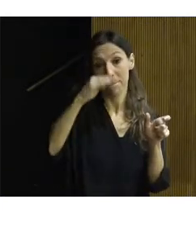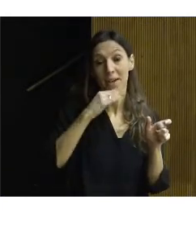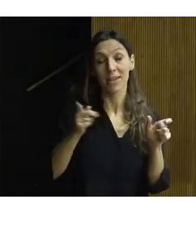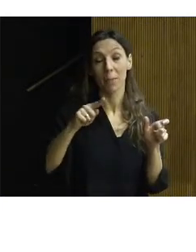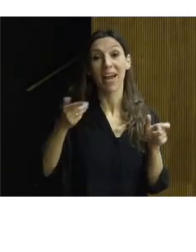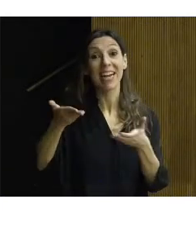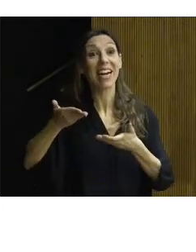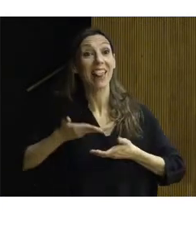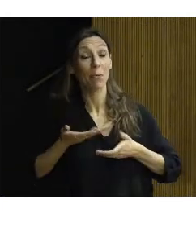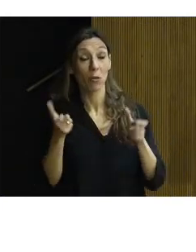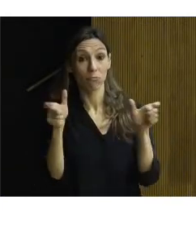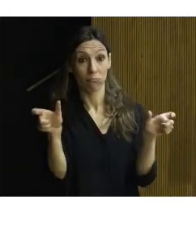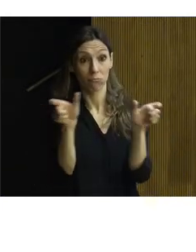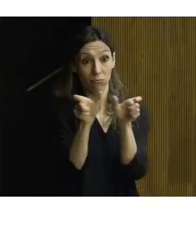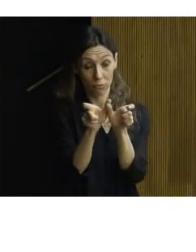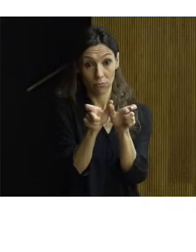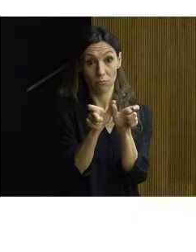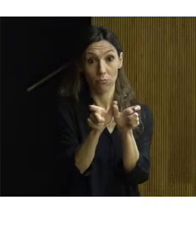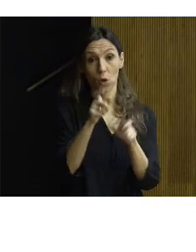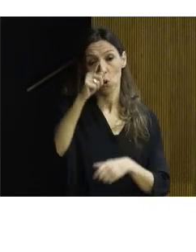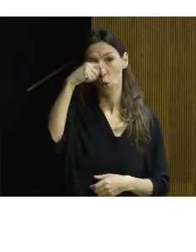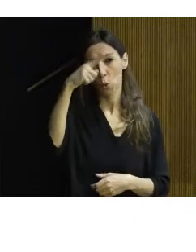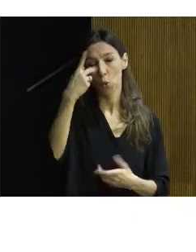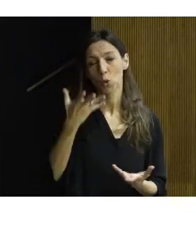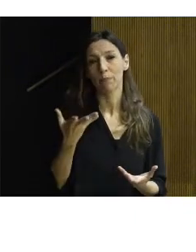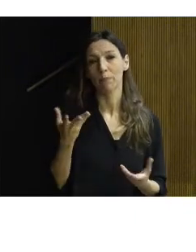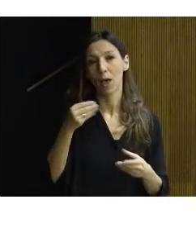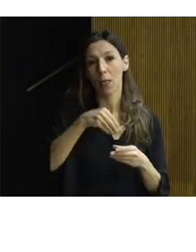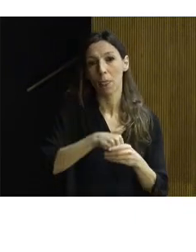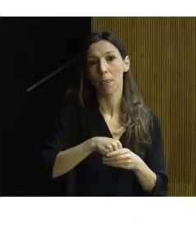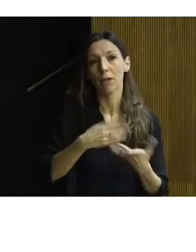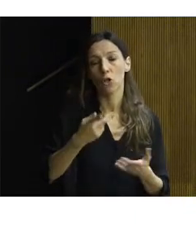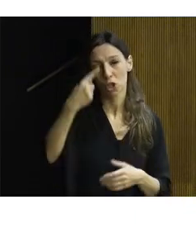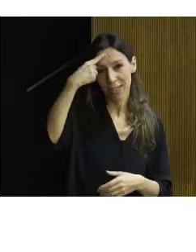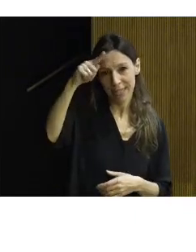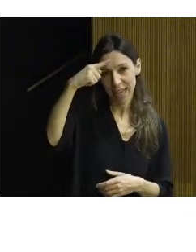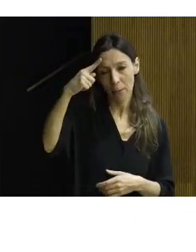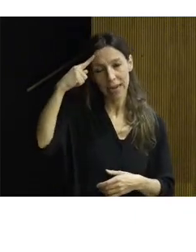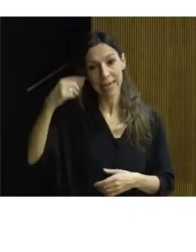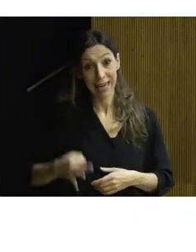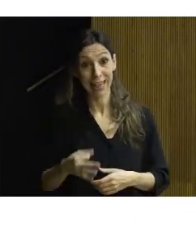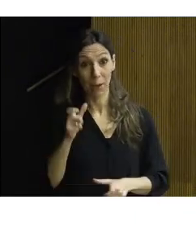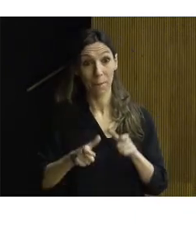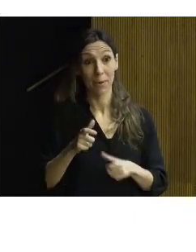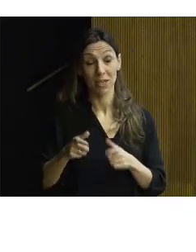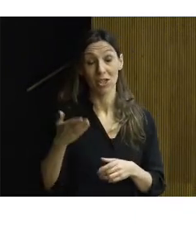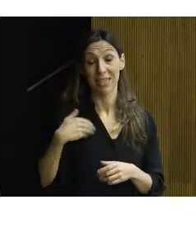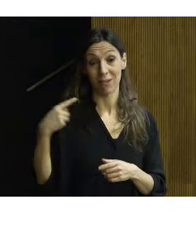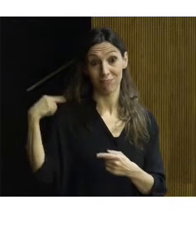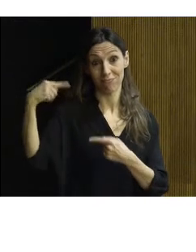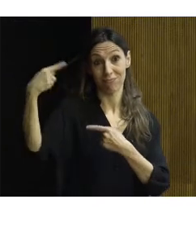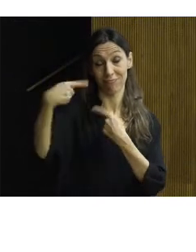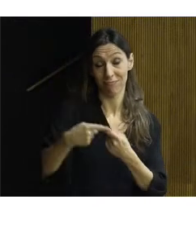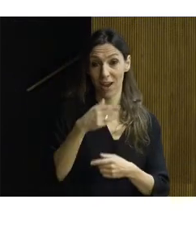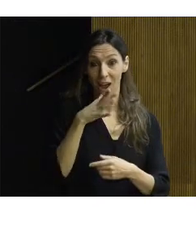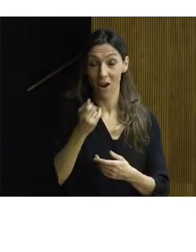lo recibido del padre. Cultura es el compendio de bienes, saberes y creencias de los que nos han precedido y que dan sentido a nuestro presente y